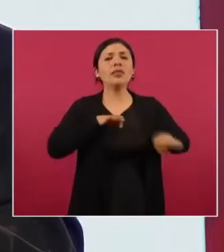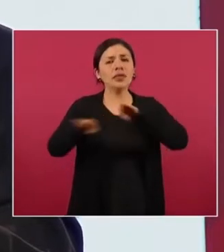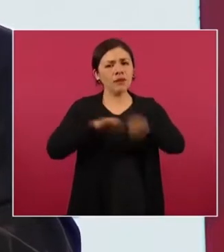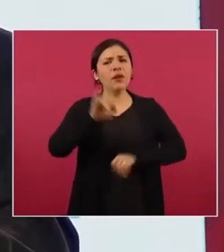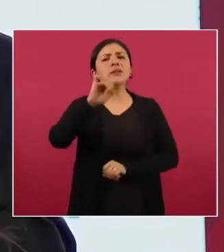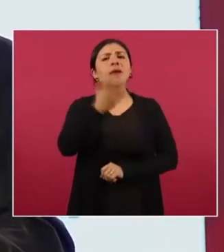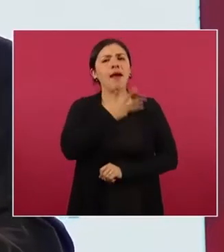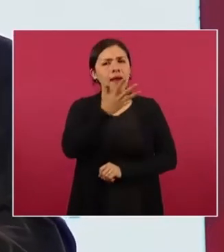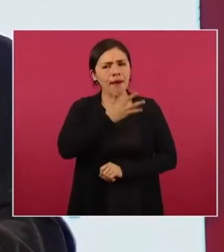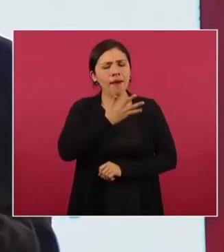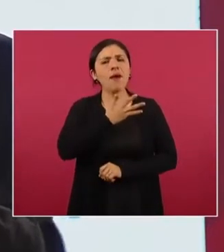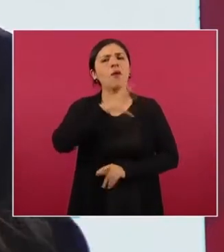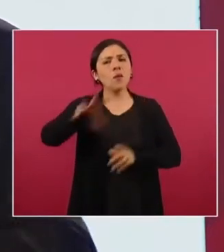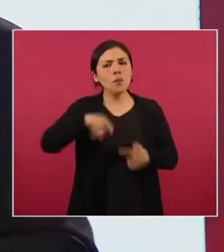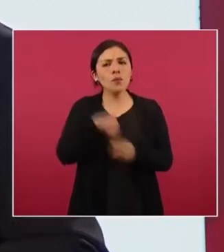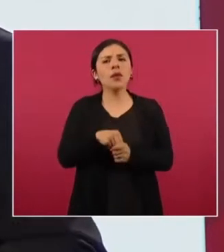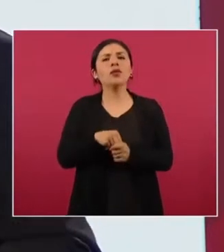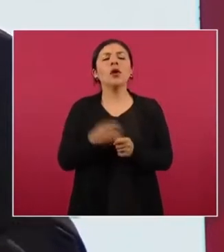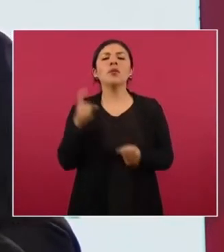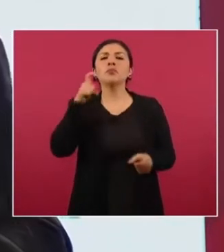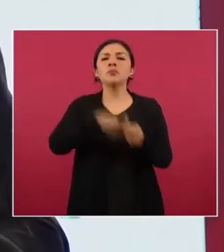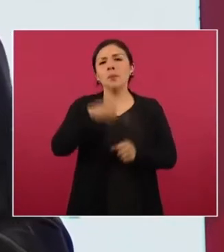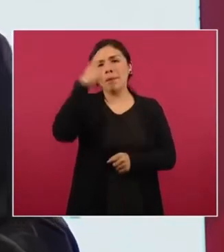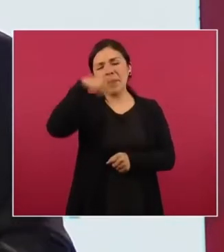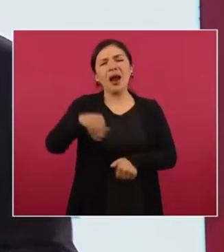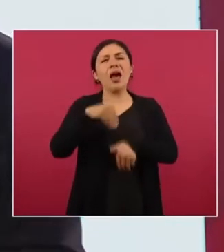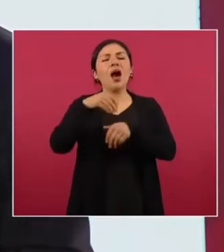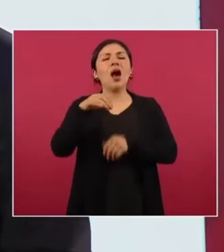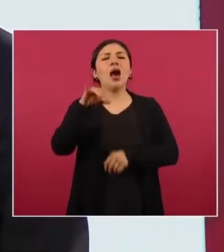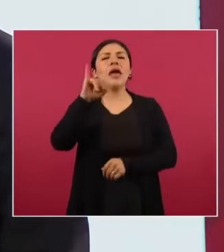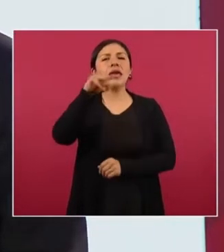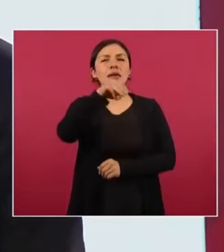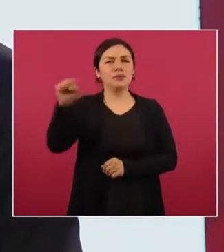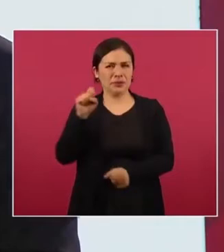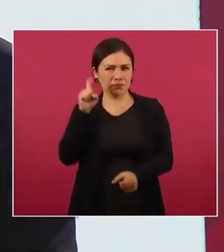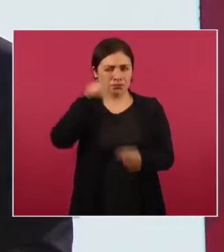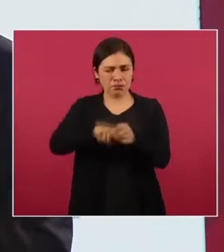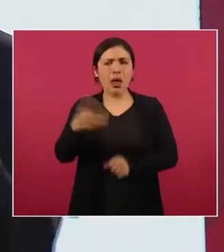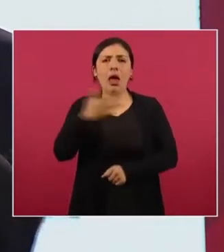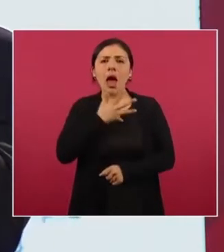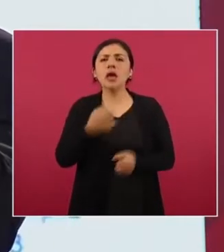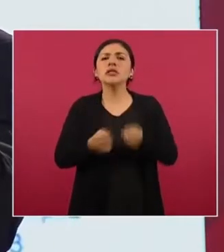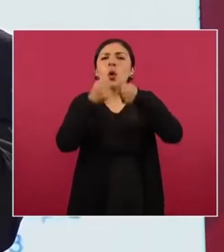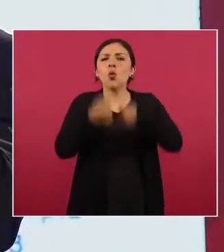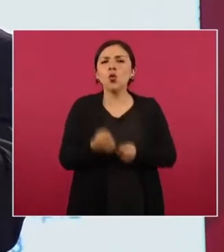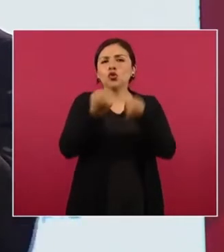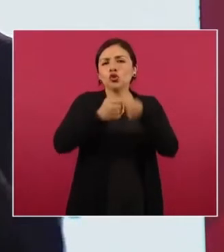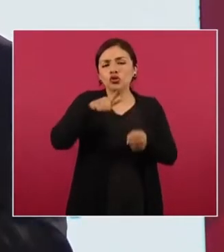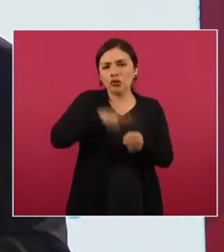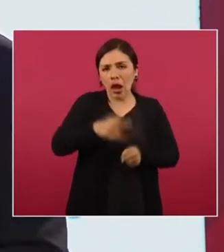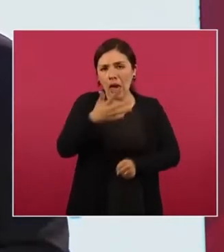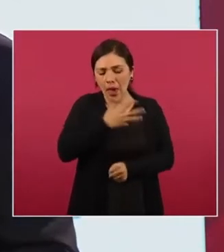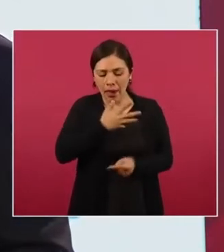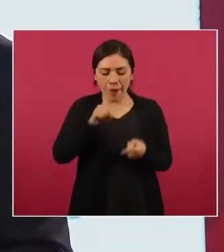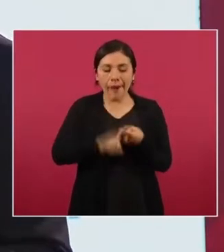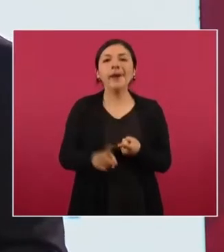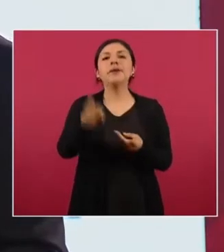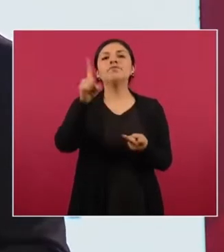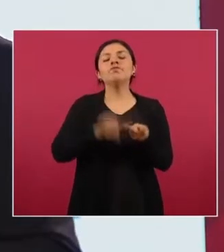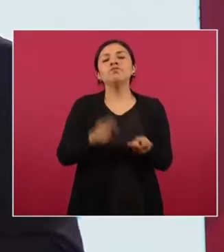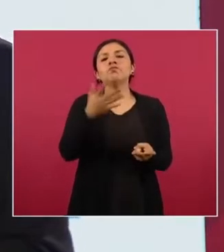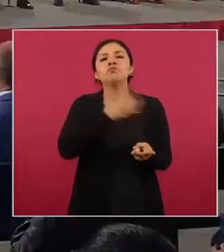tienen, están dentro del régimen obligatorio del IMSS, por lo cual cuentan con seguridad social, cuentan con